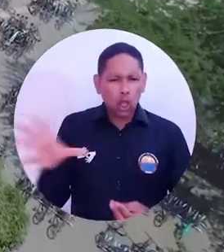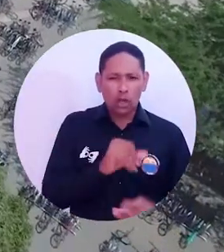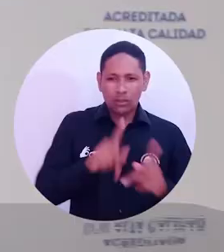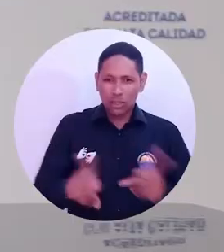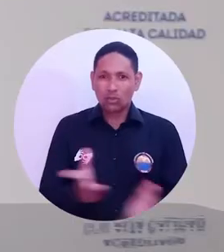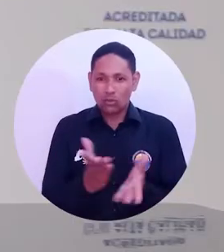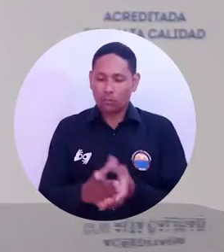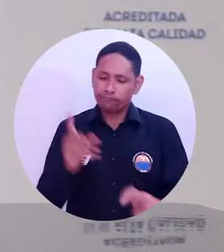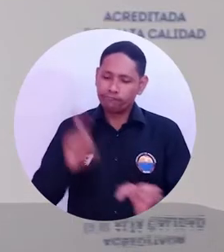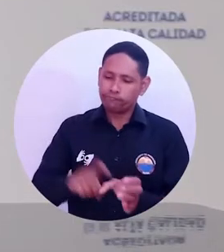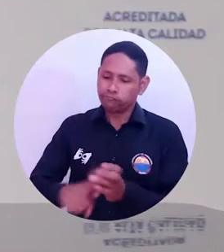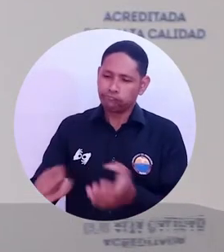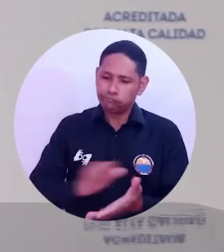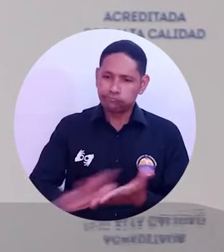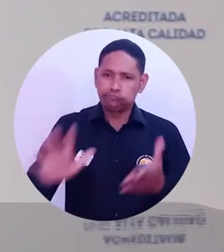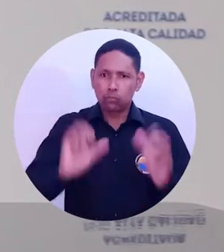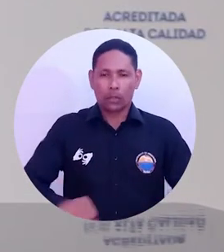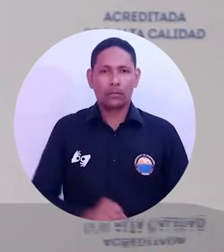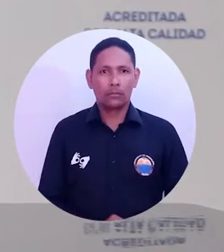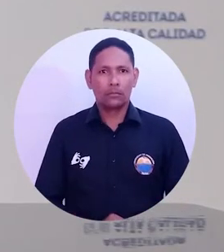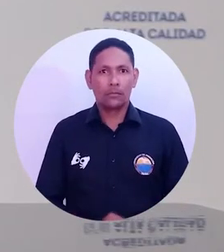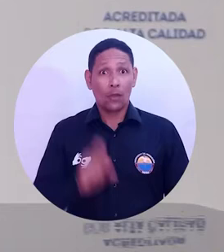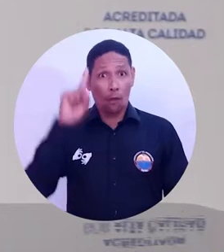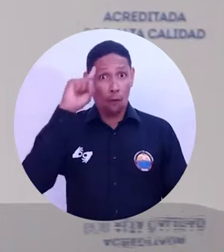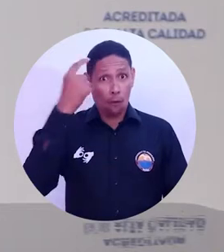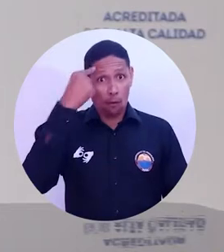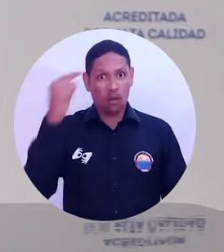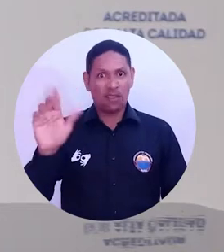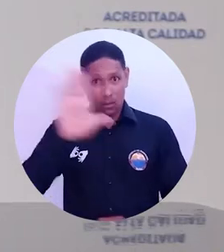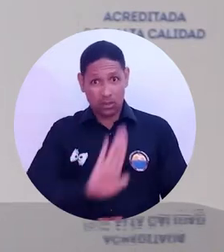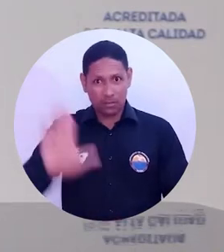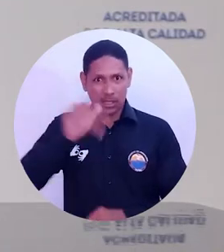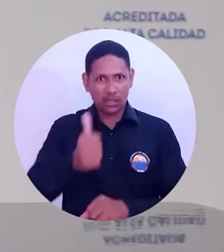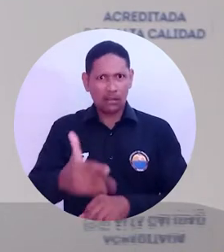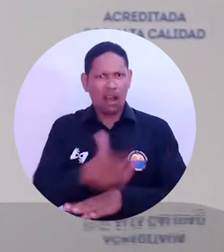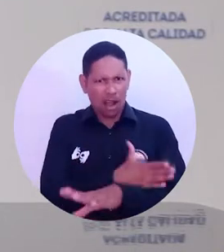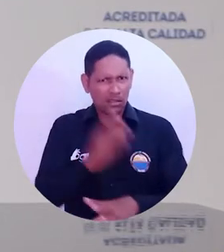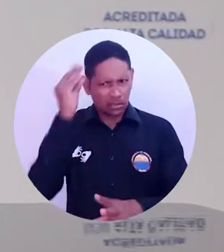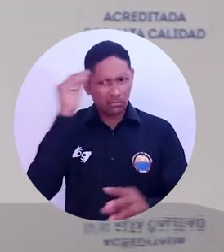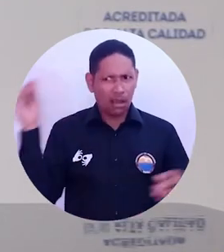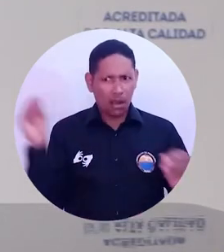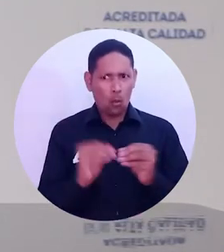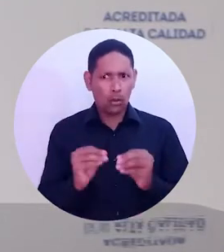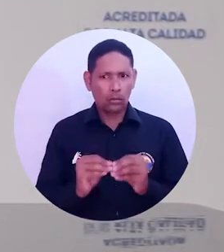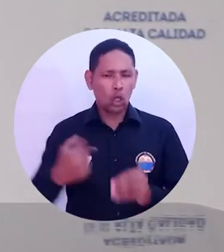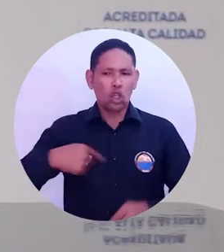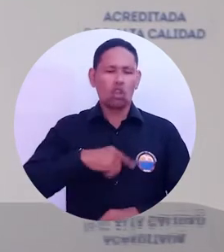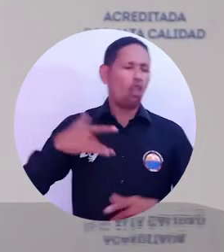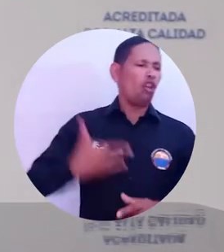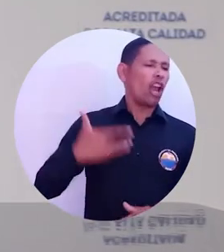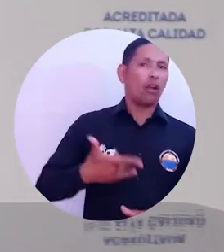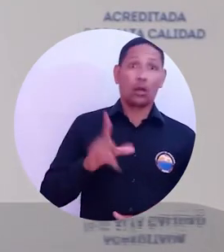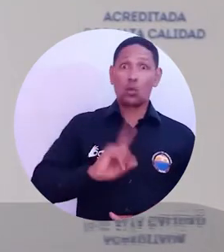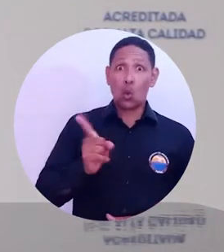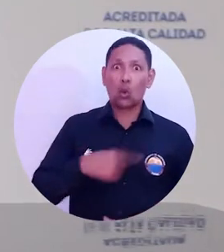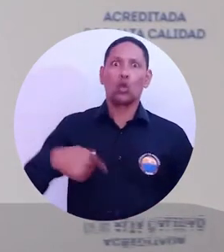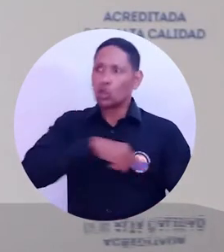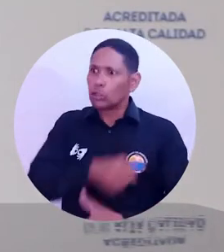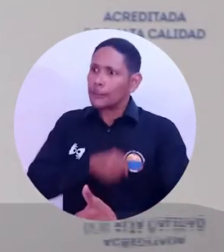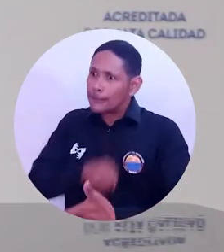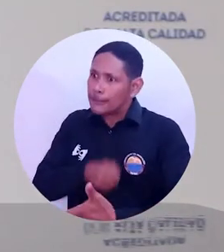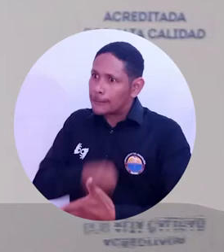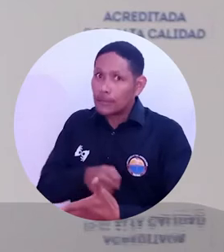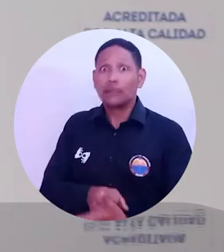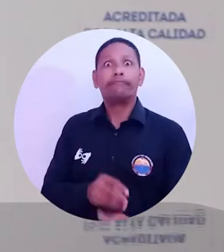beneficio. El Gobierno Departamental, a través del convenio que ya firmamos y que no era que no hubiésemos querido firmar, era que habíamos insistido de manera